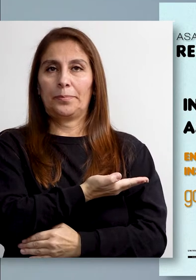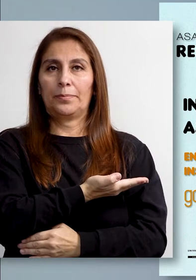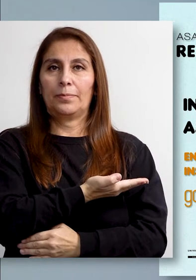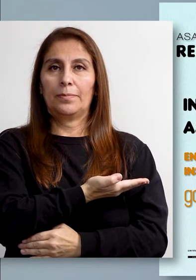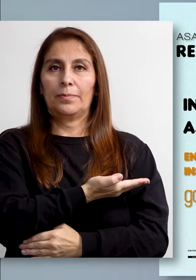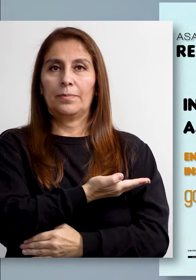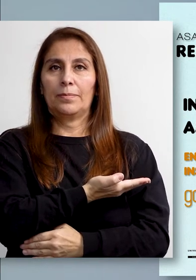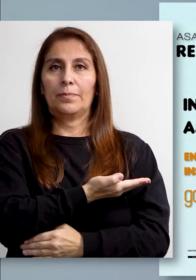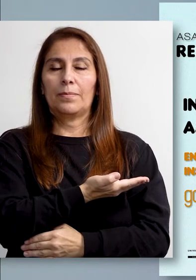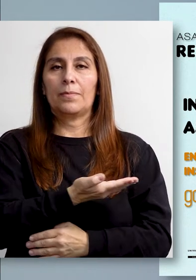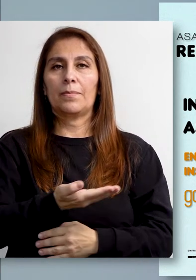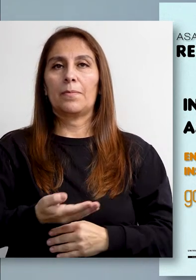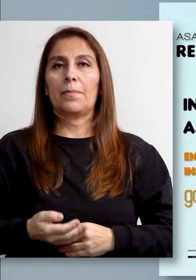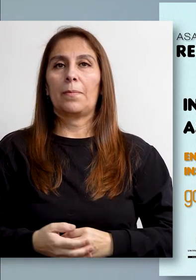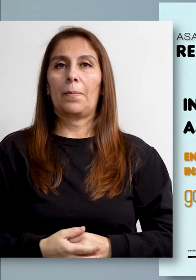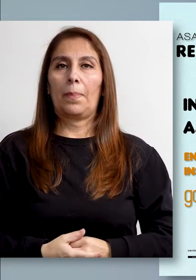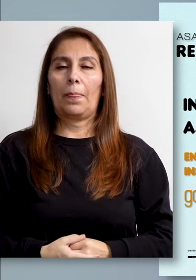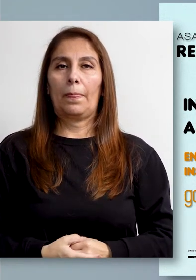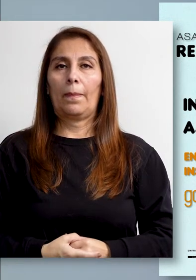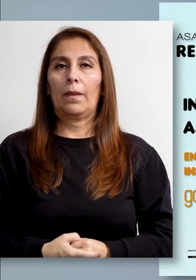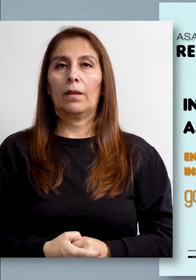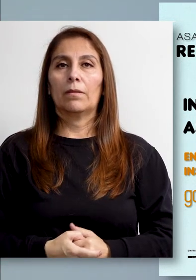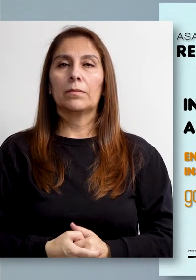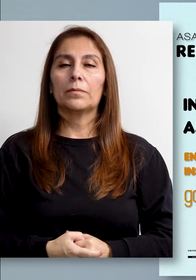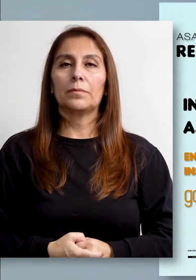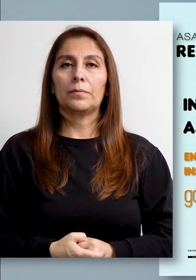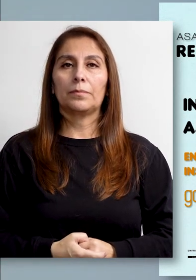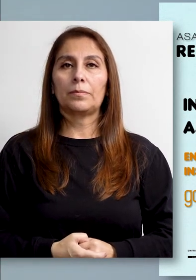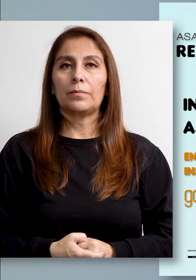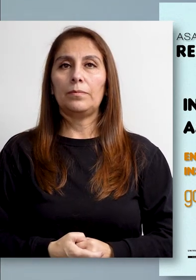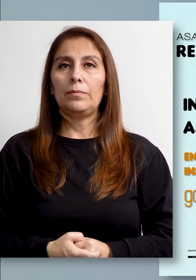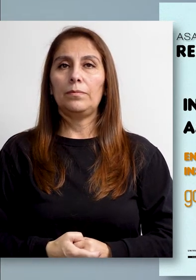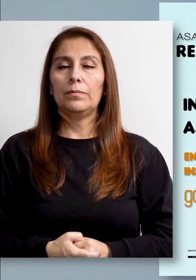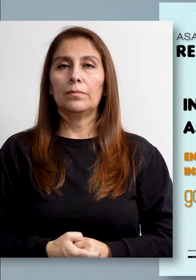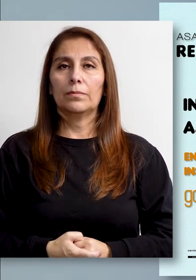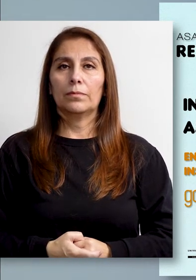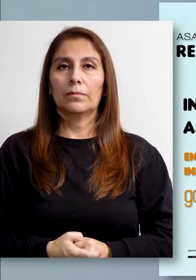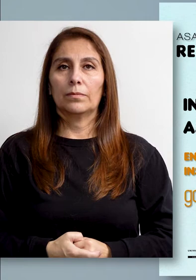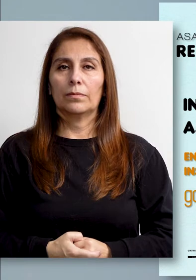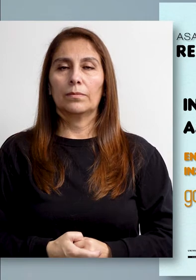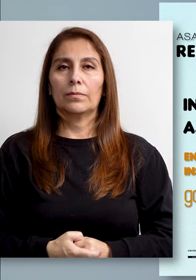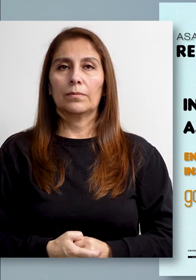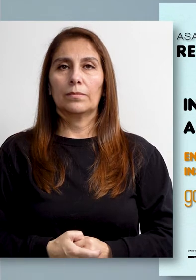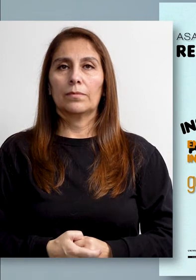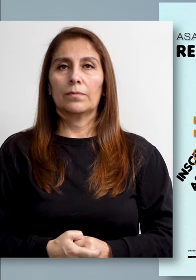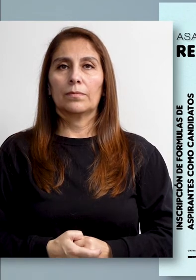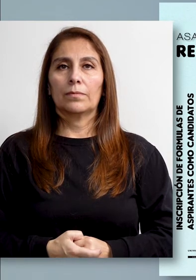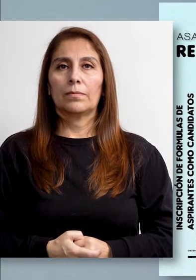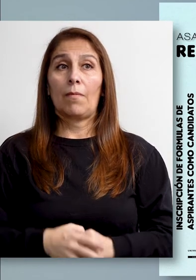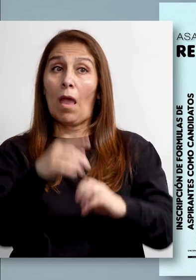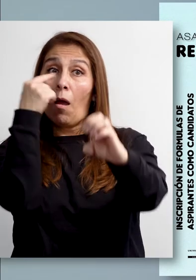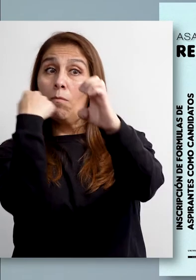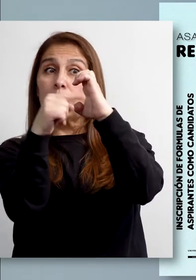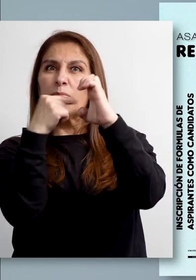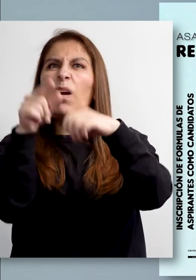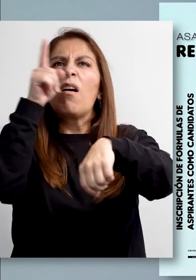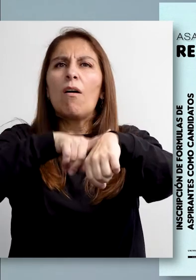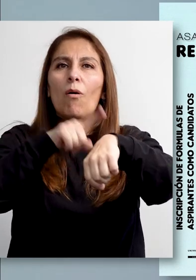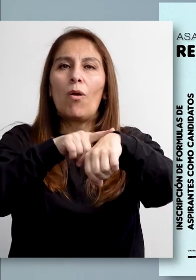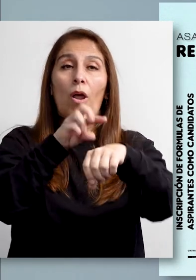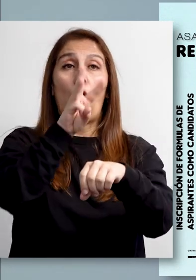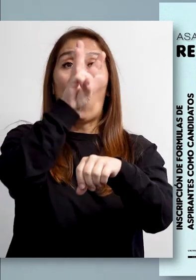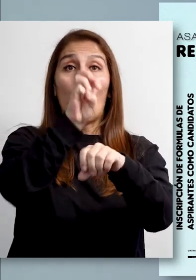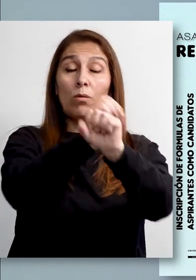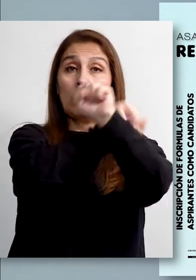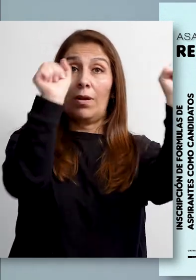Gobierno rayita al piso universitario arroba pedagógica.edu.co desde las 8 de la mañana